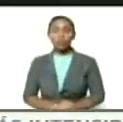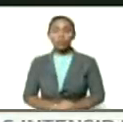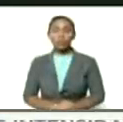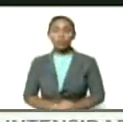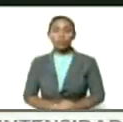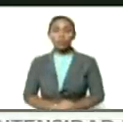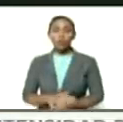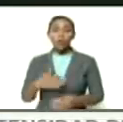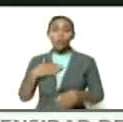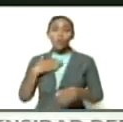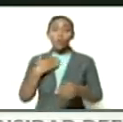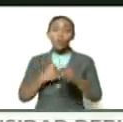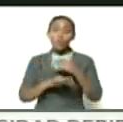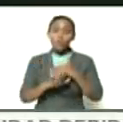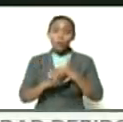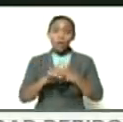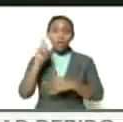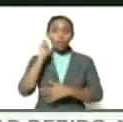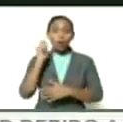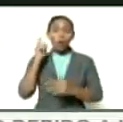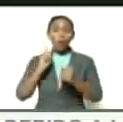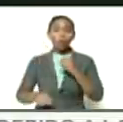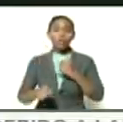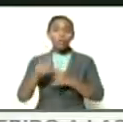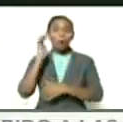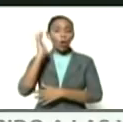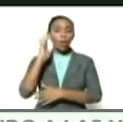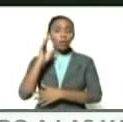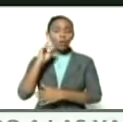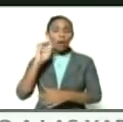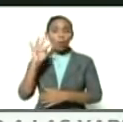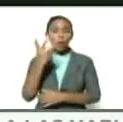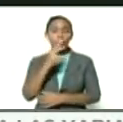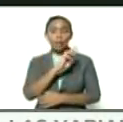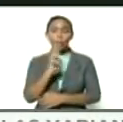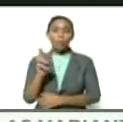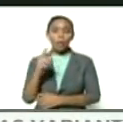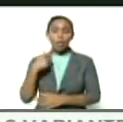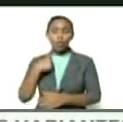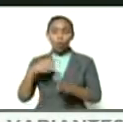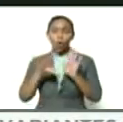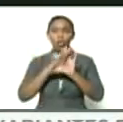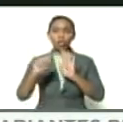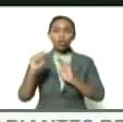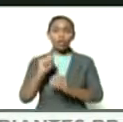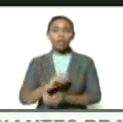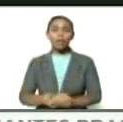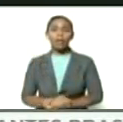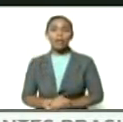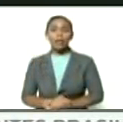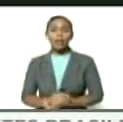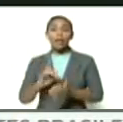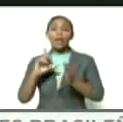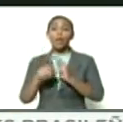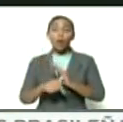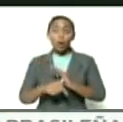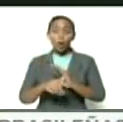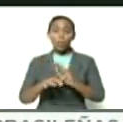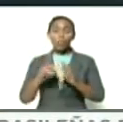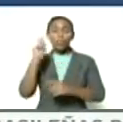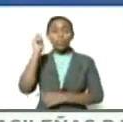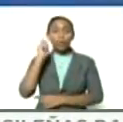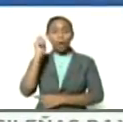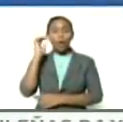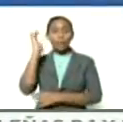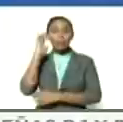fui diputado al último congreso de la cuarta república fui constituyente y luego fui diputado a la